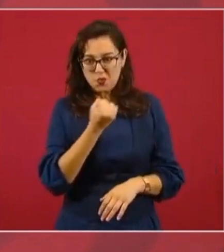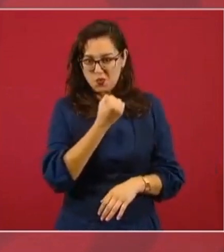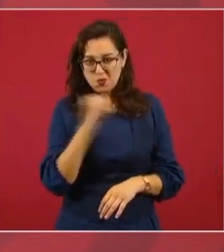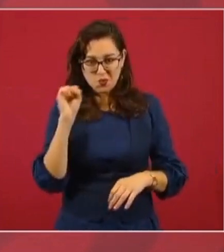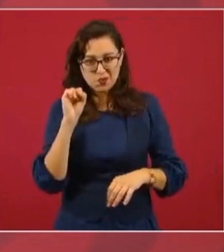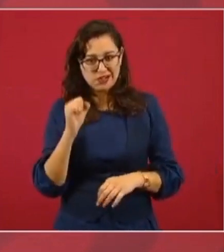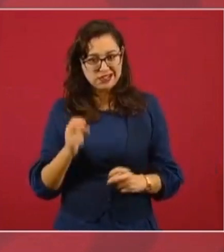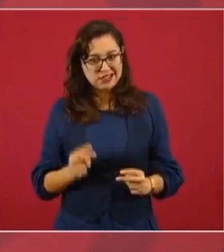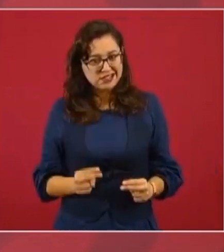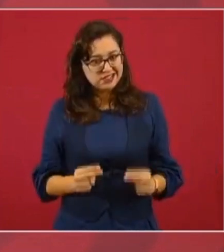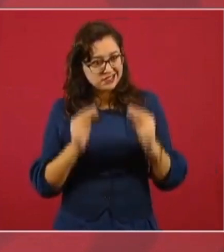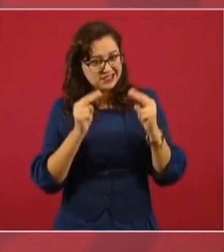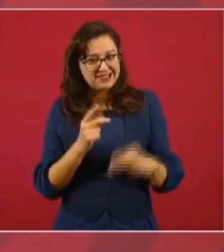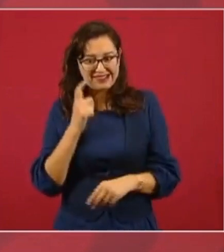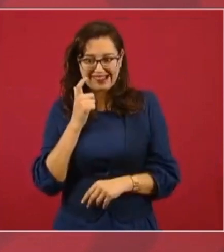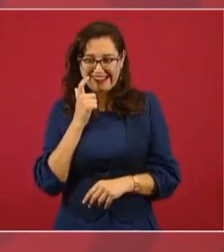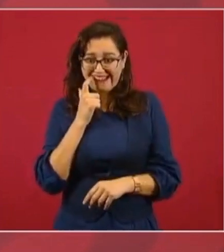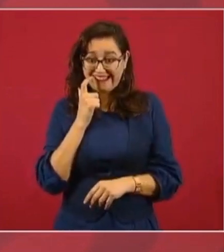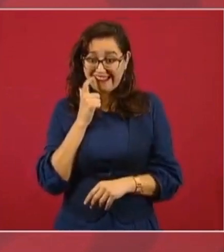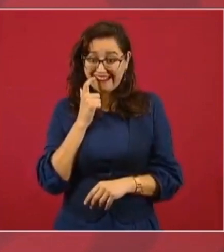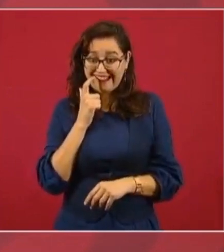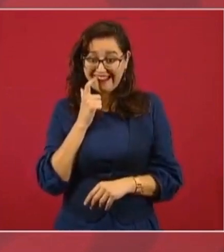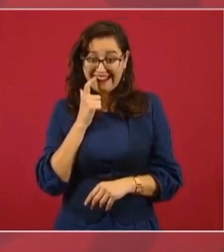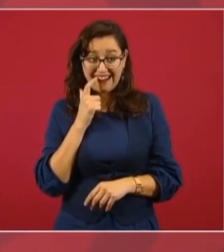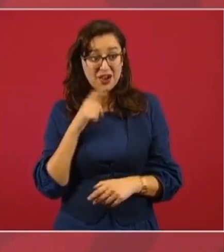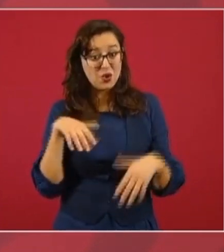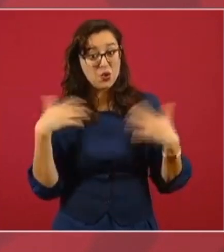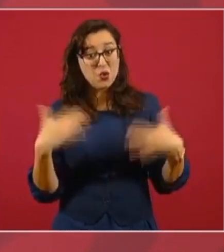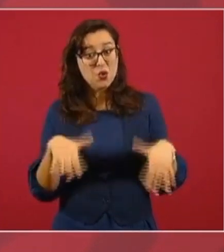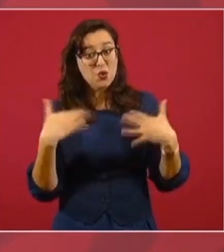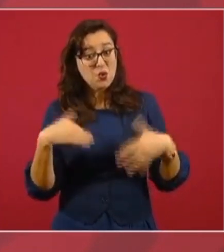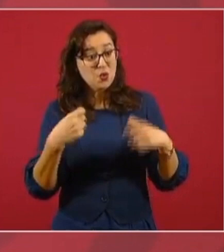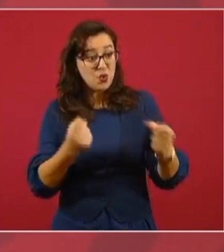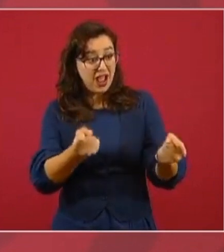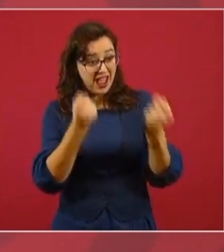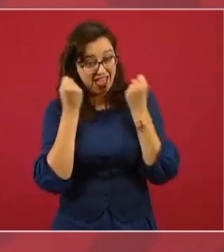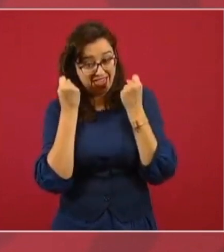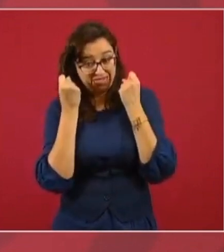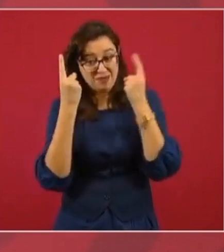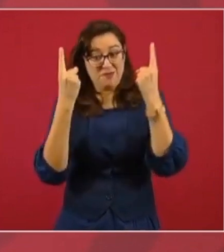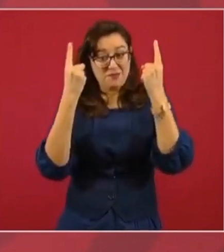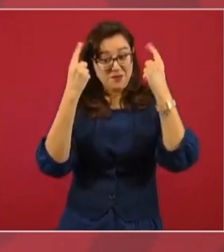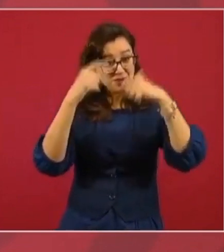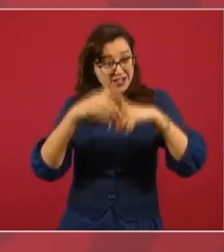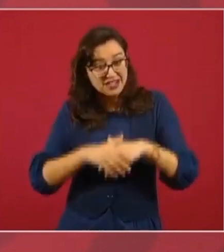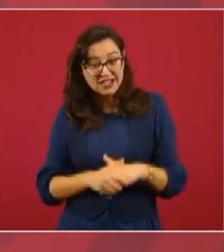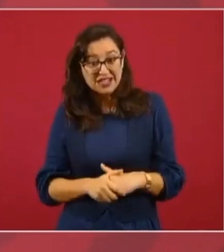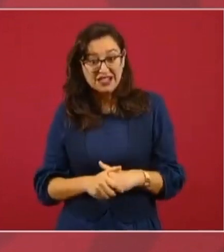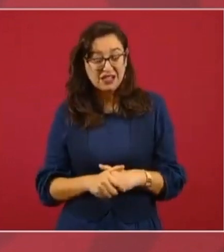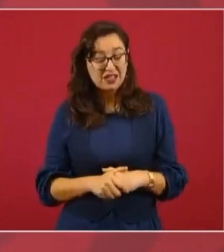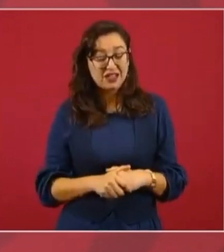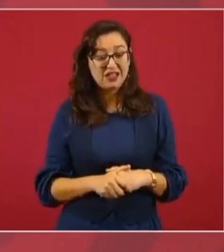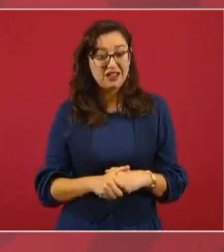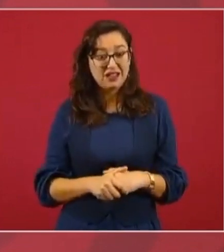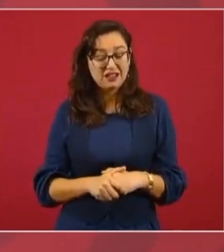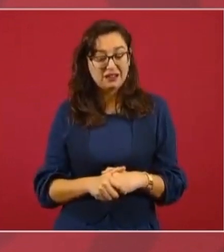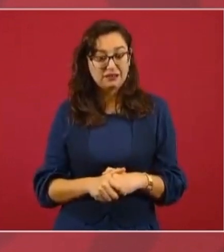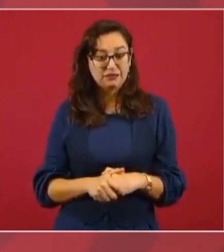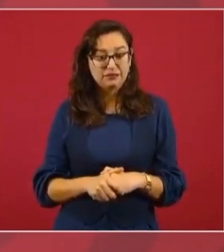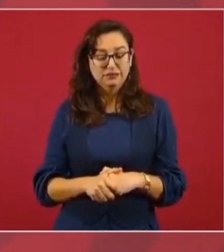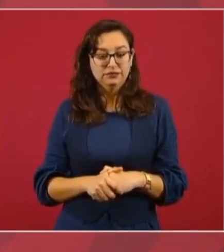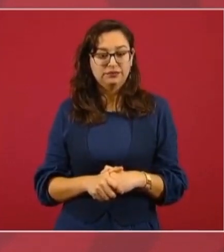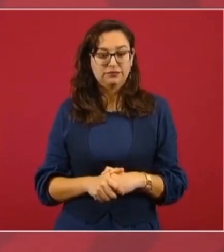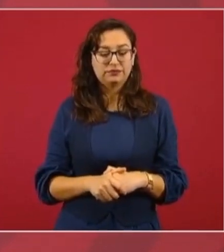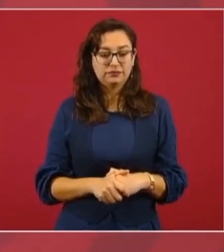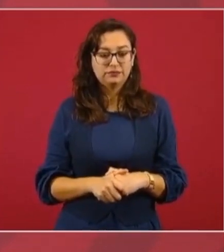que era producto de la responsabilidad y que era porque se